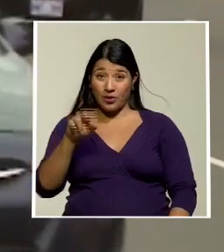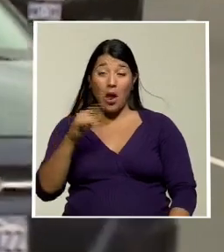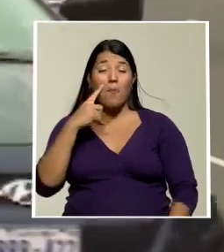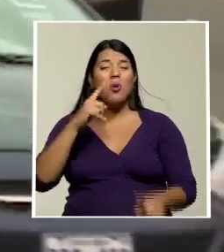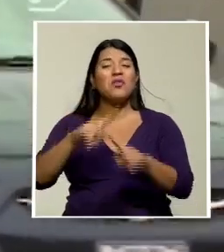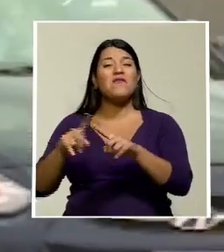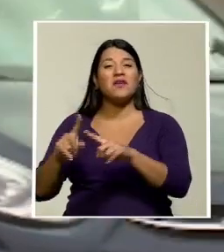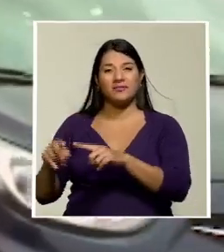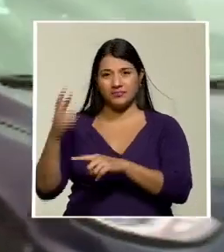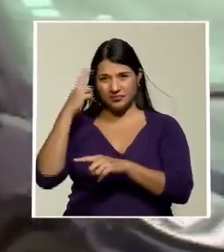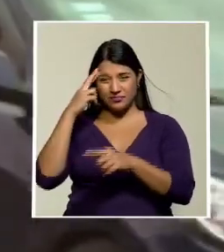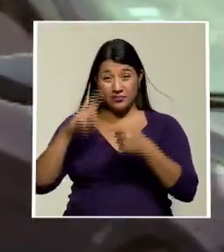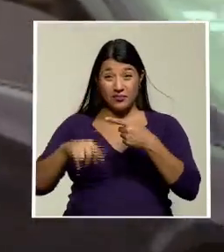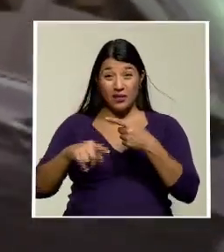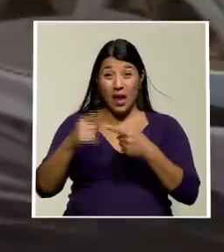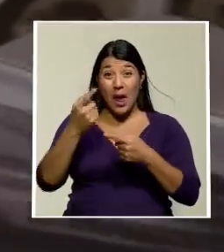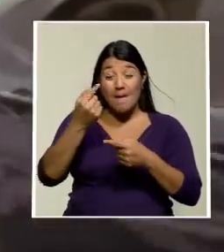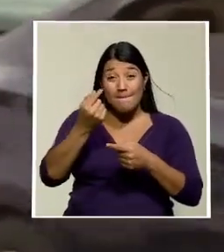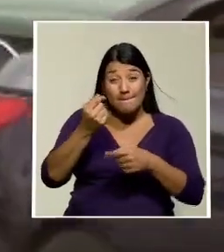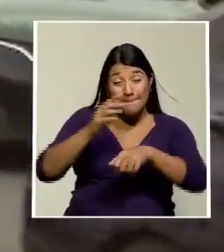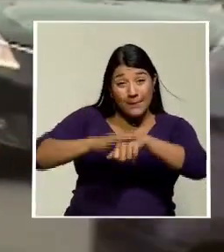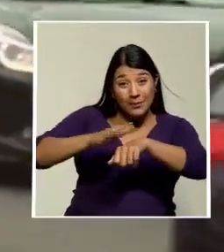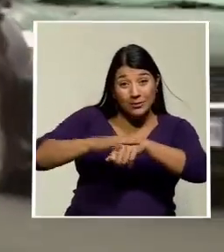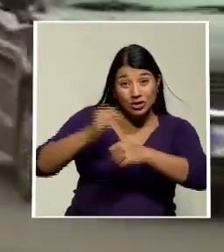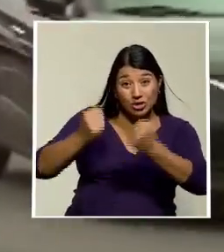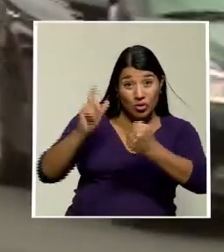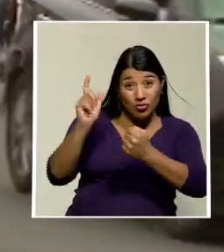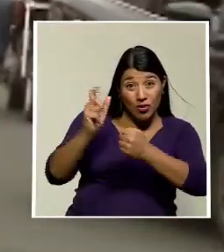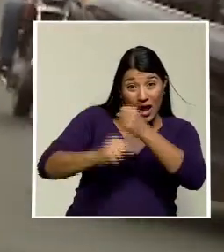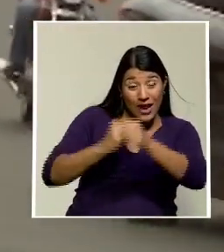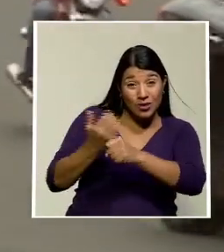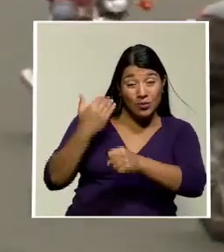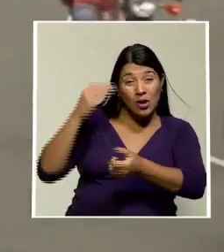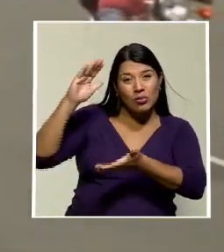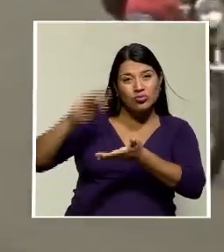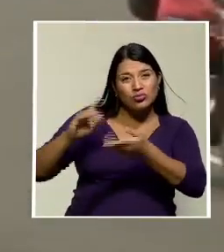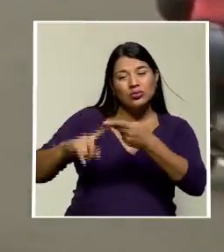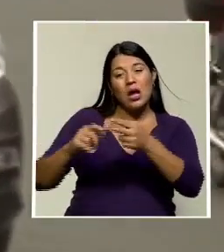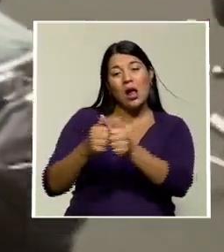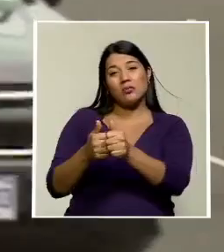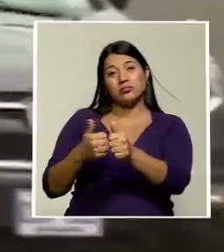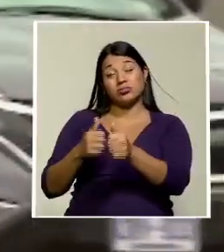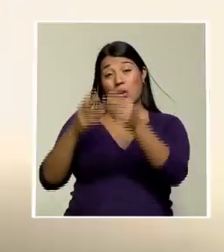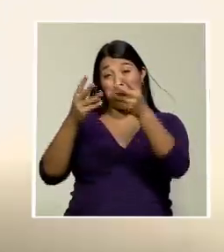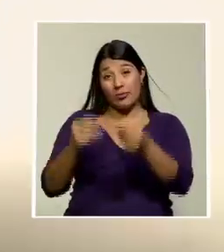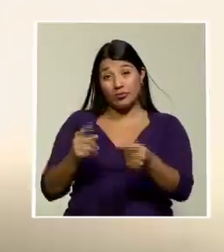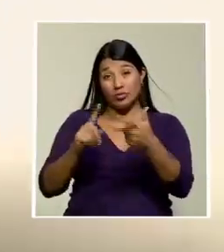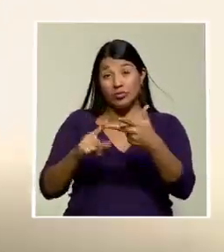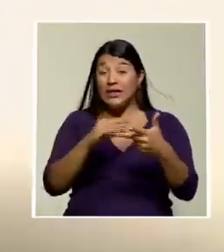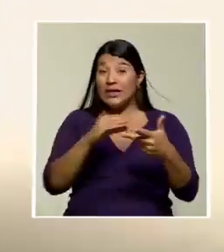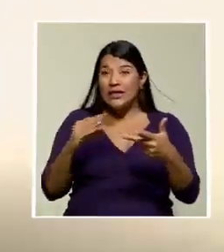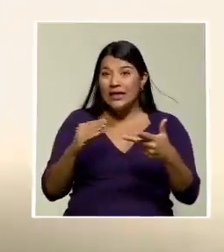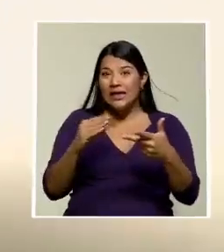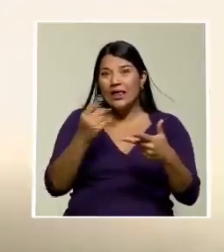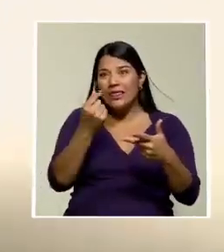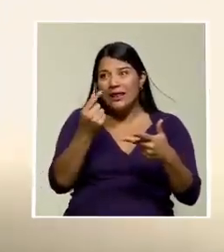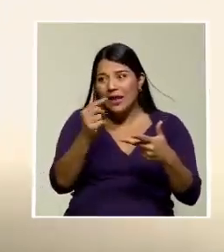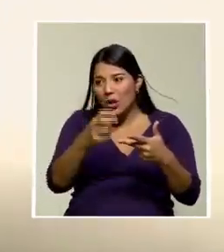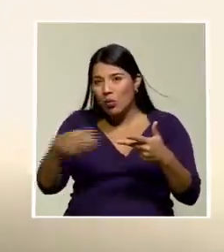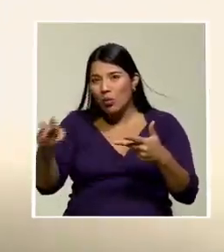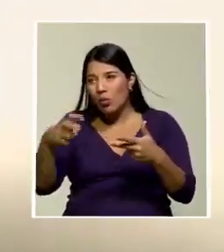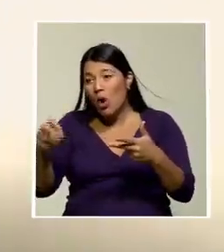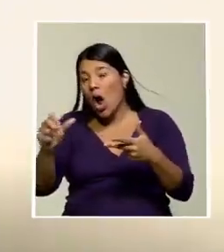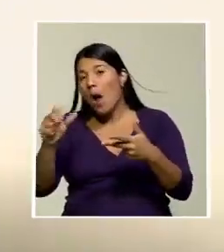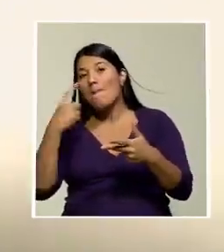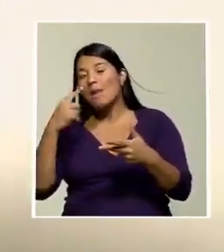el rebajo al presupuesto y el atraso en traslado de fondos en años anteriores lo que para la diputada Paola